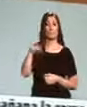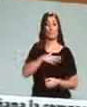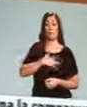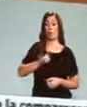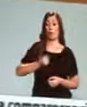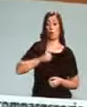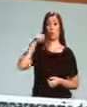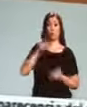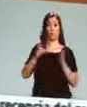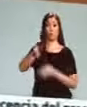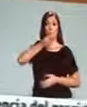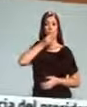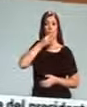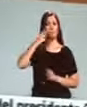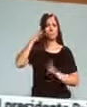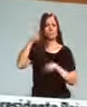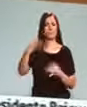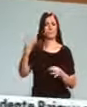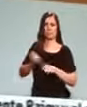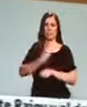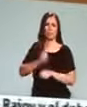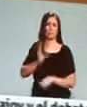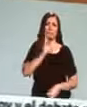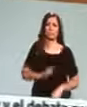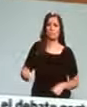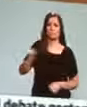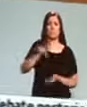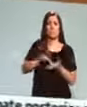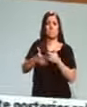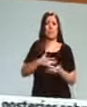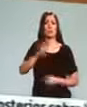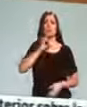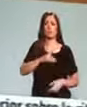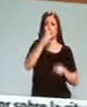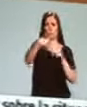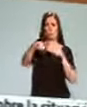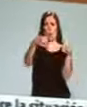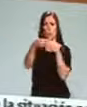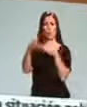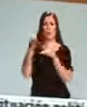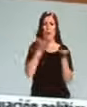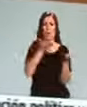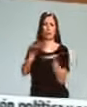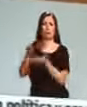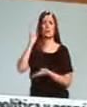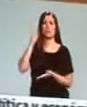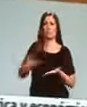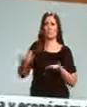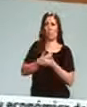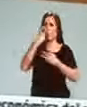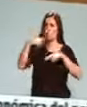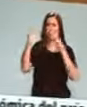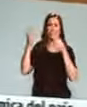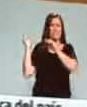aprovechar esta ocasión para reconocer la tarea ejemplar que han llevado a cabo los distintos equipos de rescate y todos los servidores